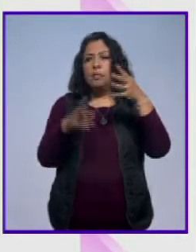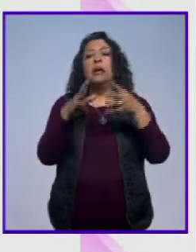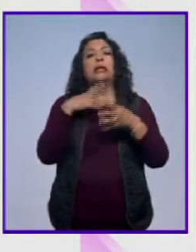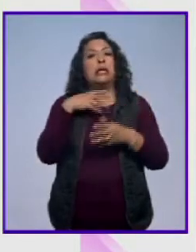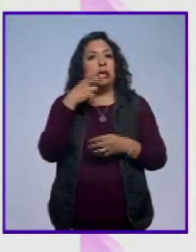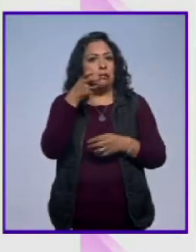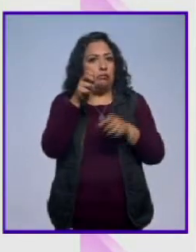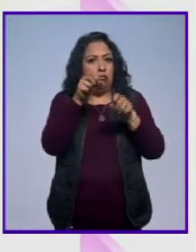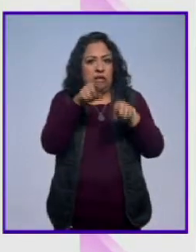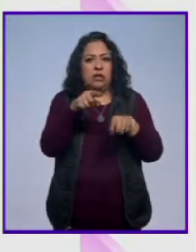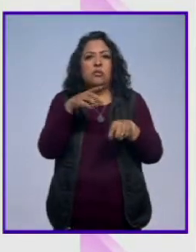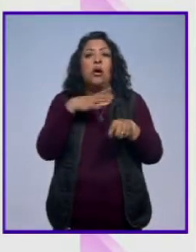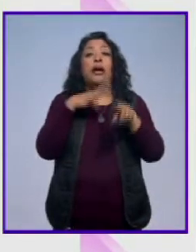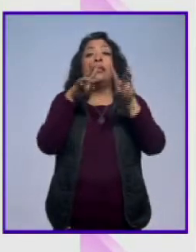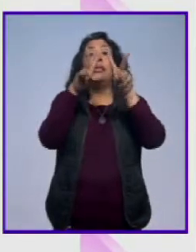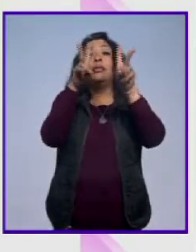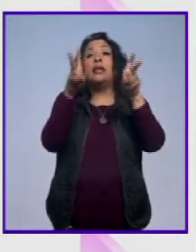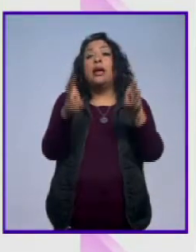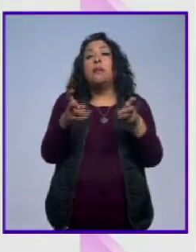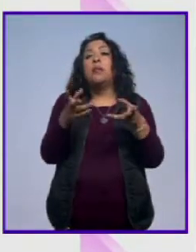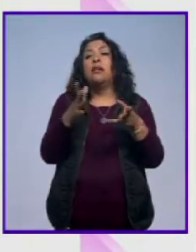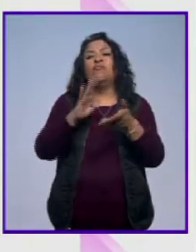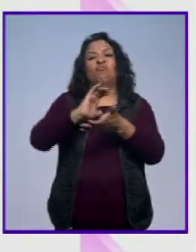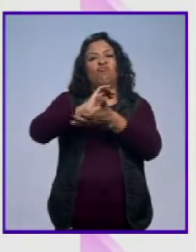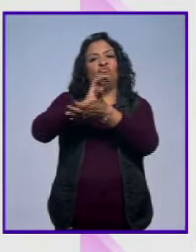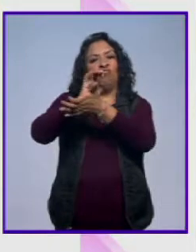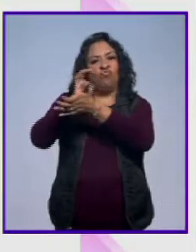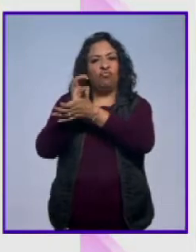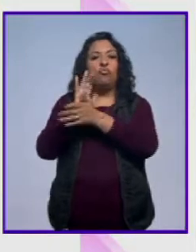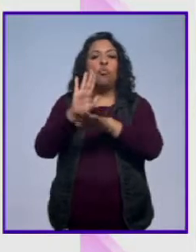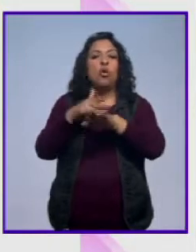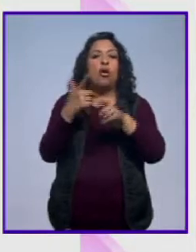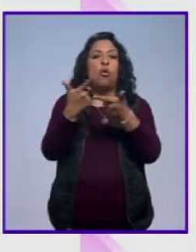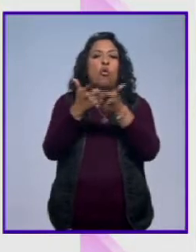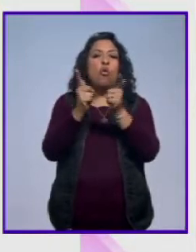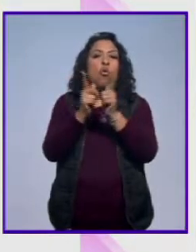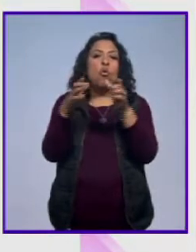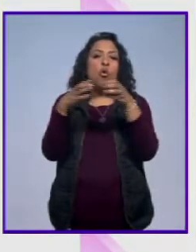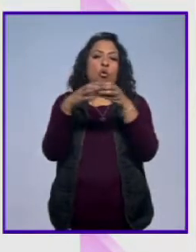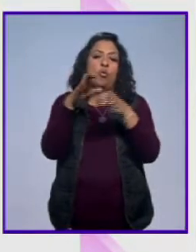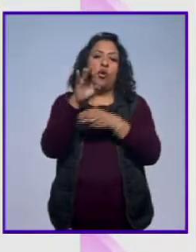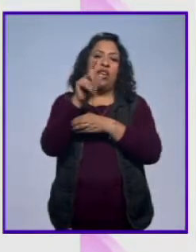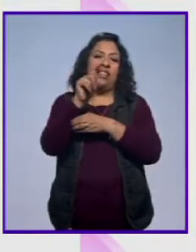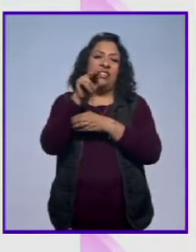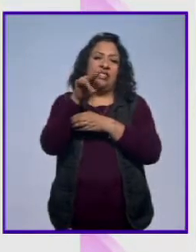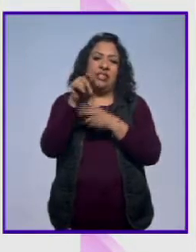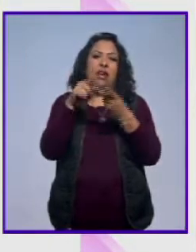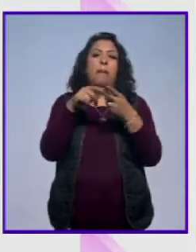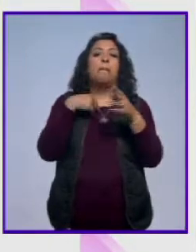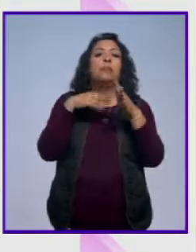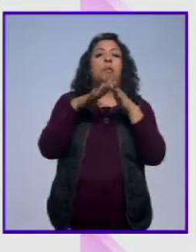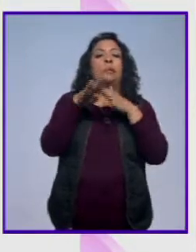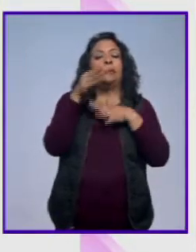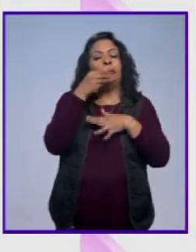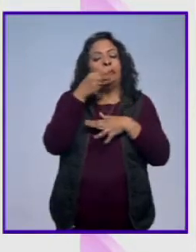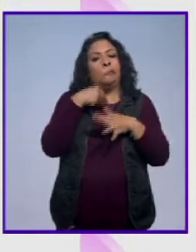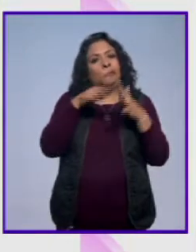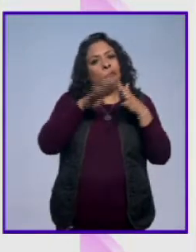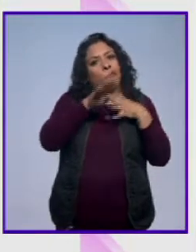toca temas de discriminación por etnia, de migración por necesidad,